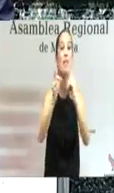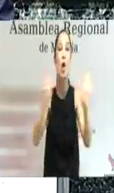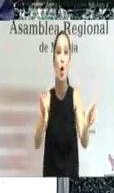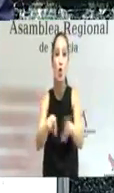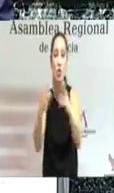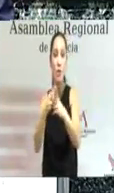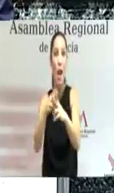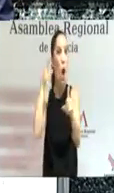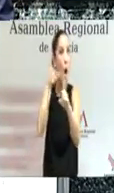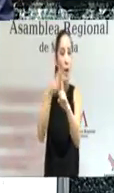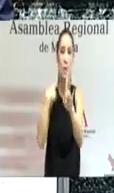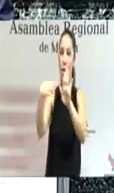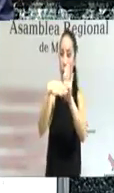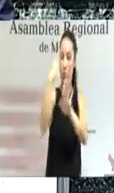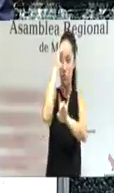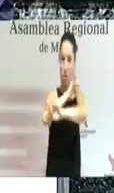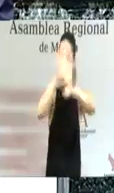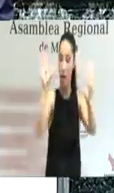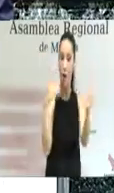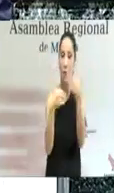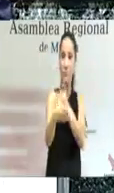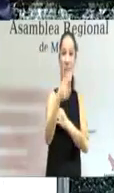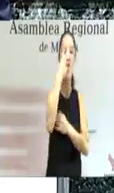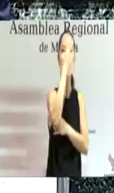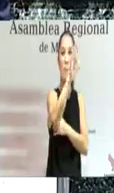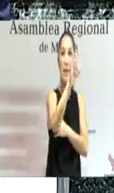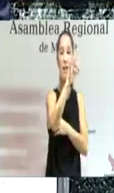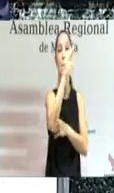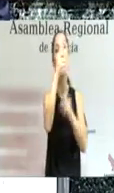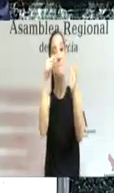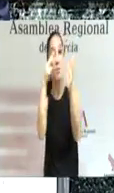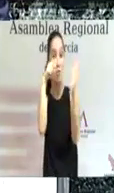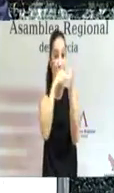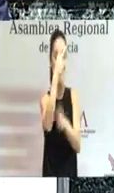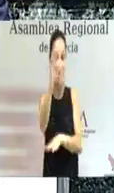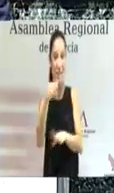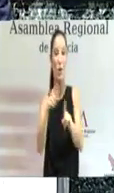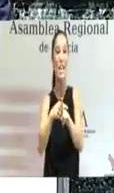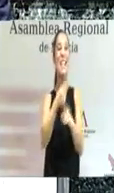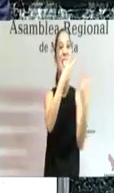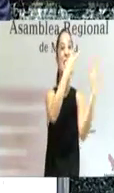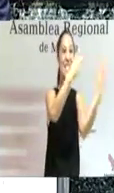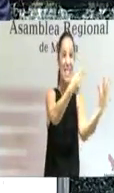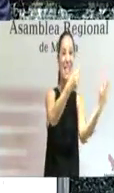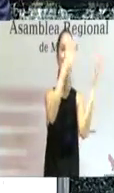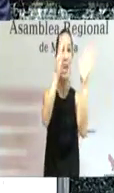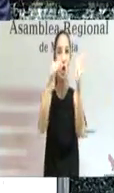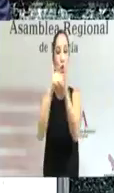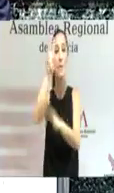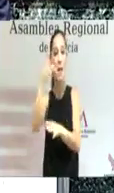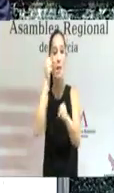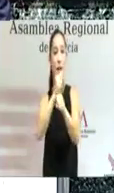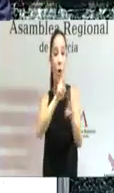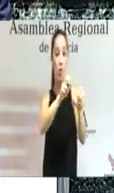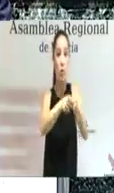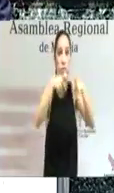definidos para el año 2020 crear 78.000 empleos y alcanzar las 620.000